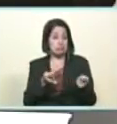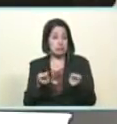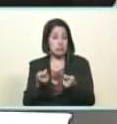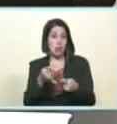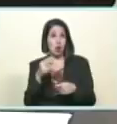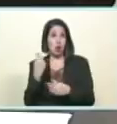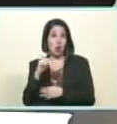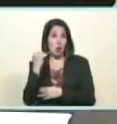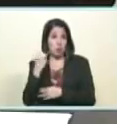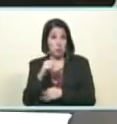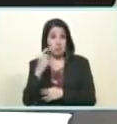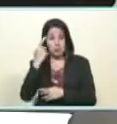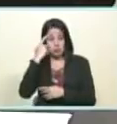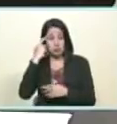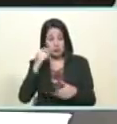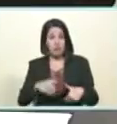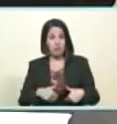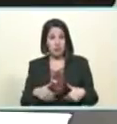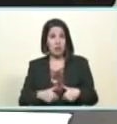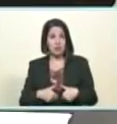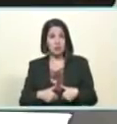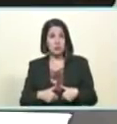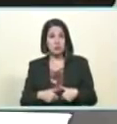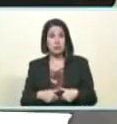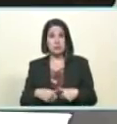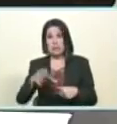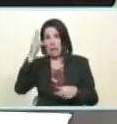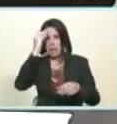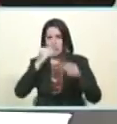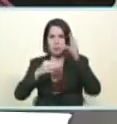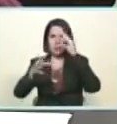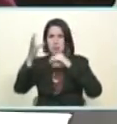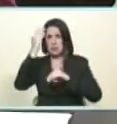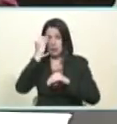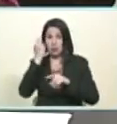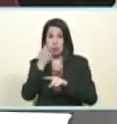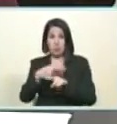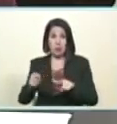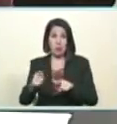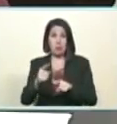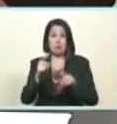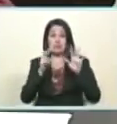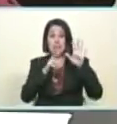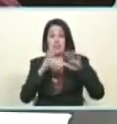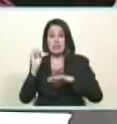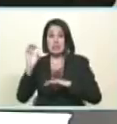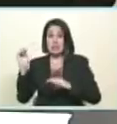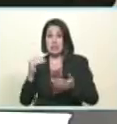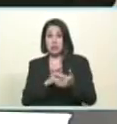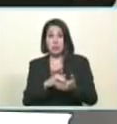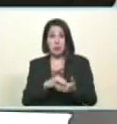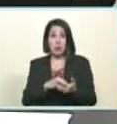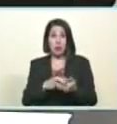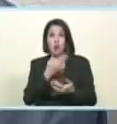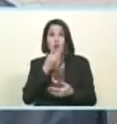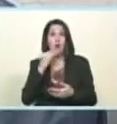sé que ha sido un gran esfuerzo ha sido un gran aprendizaje pero tenemos que lograr la meta de los 700 mil jóvenes